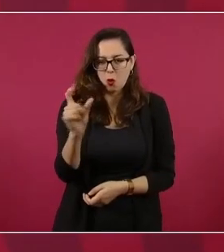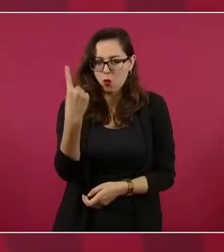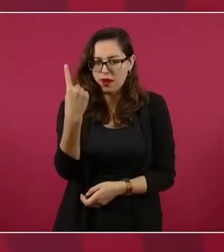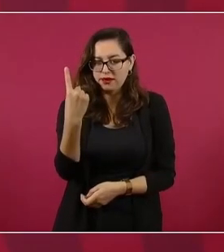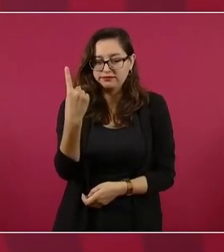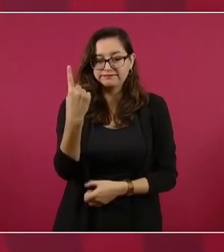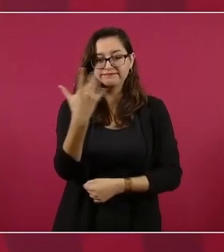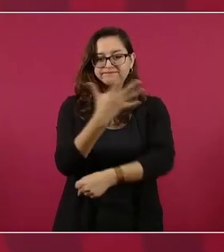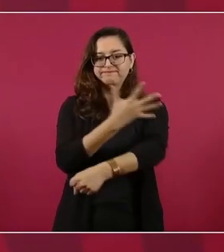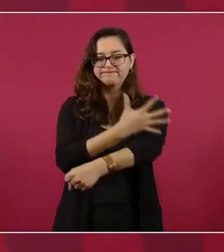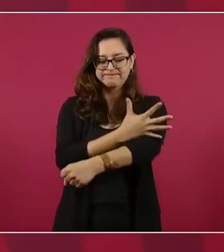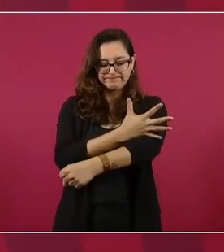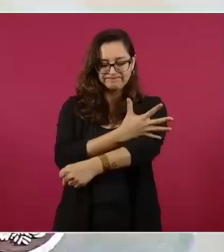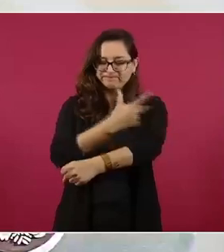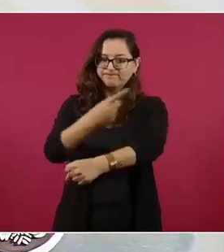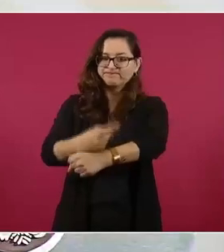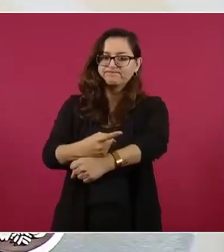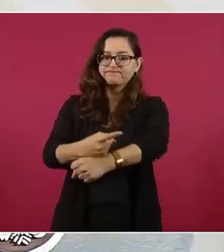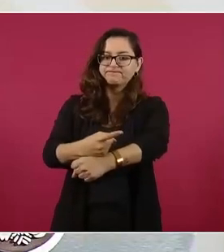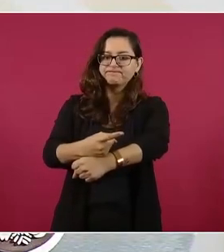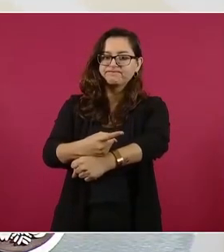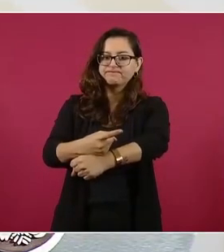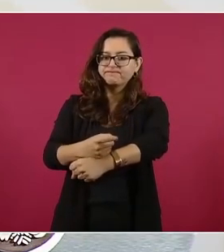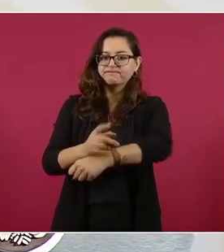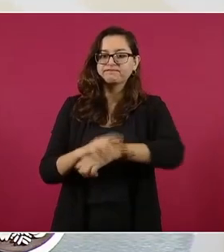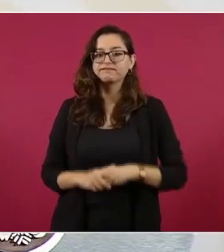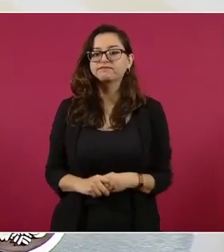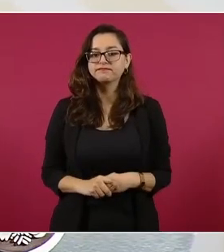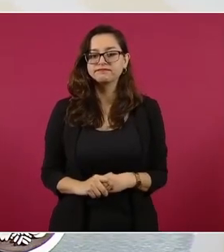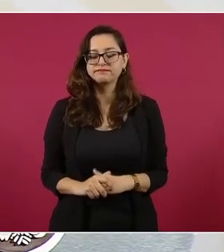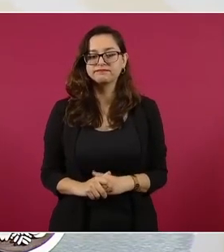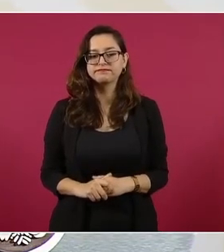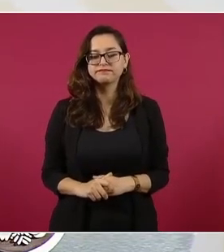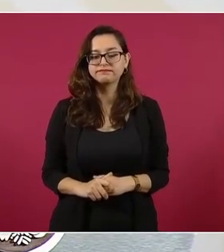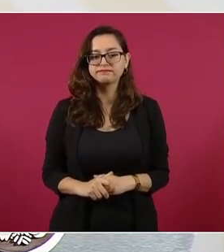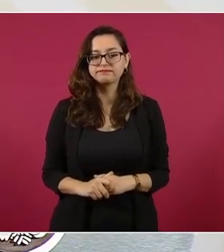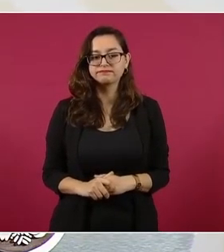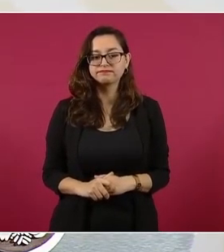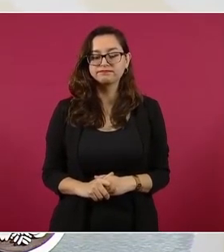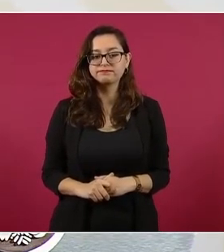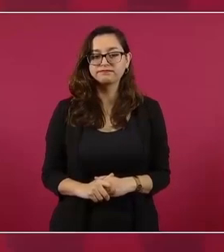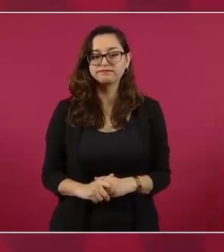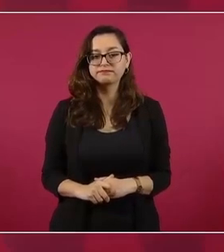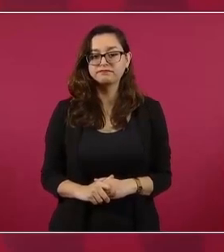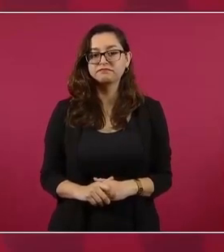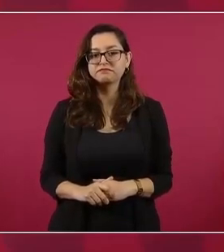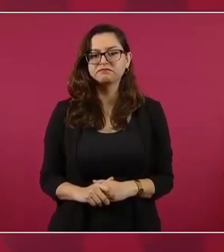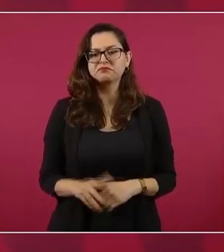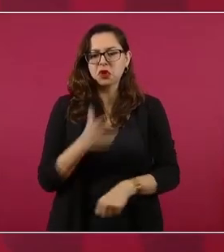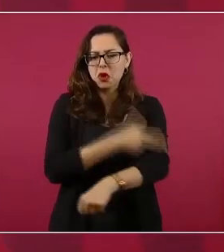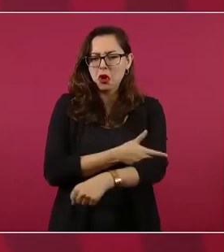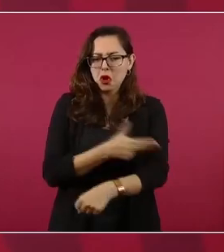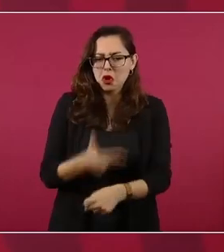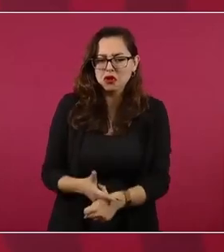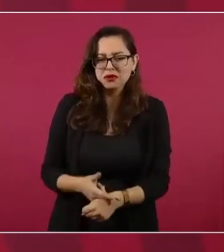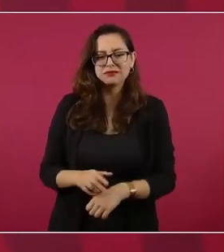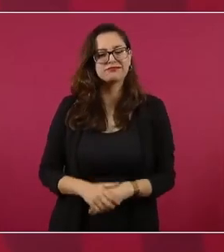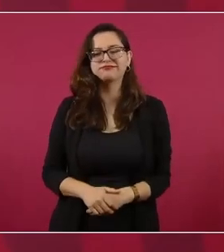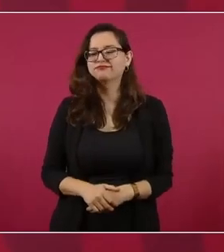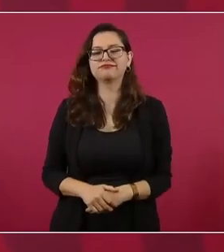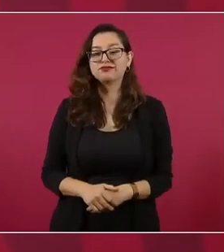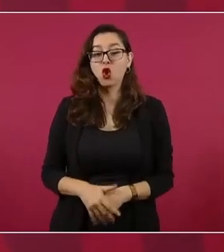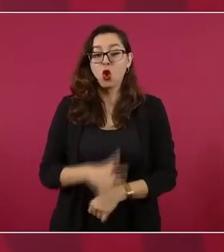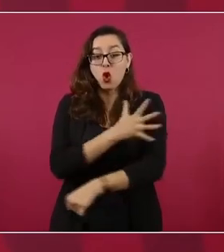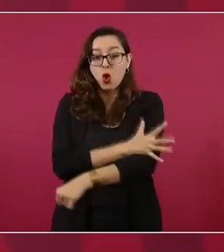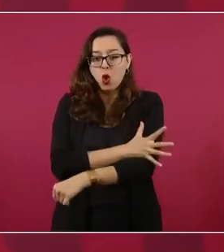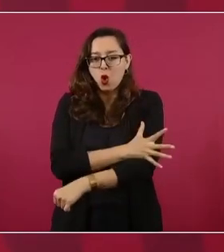porque podría decir honradez, pero la honestidad